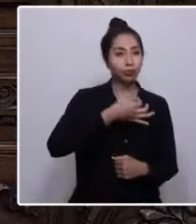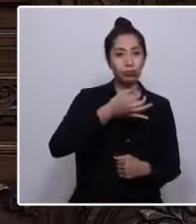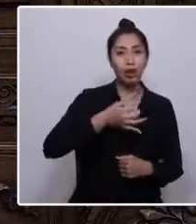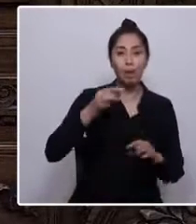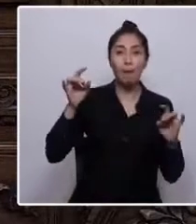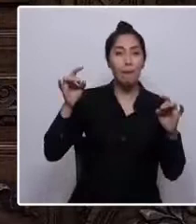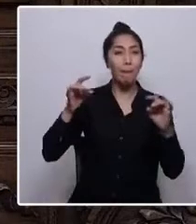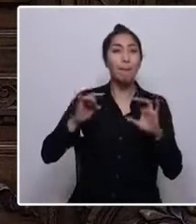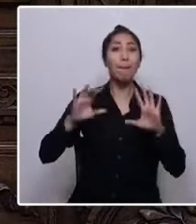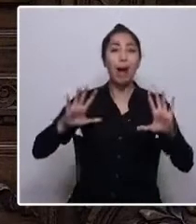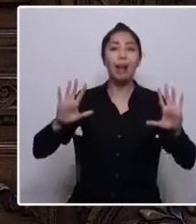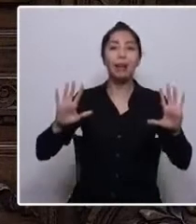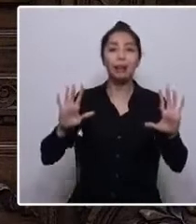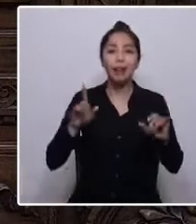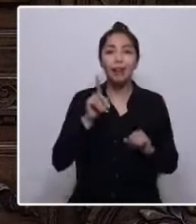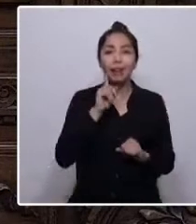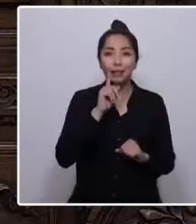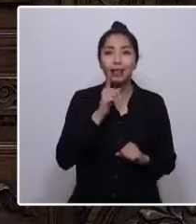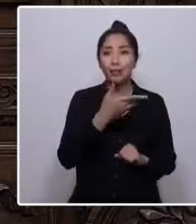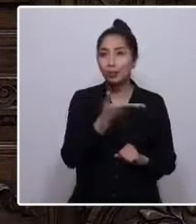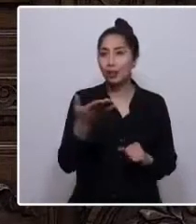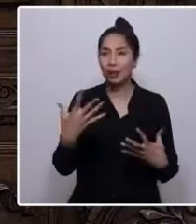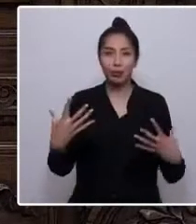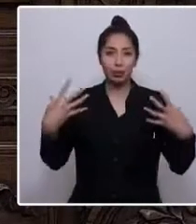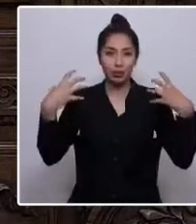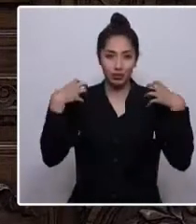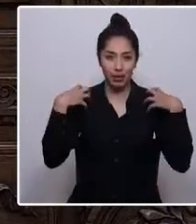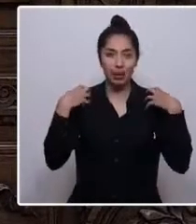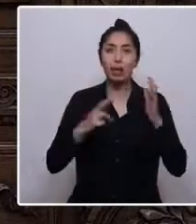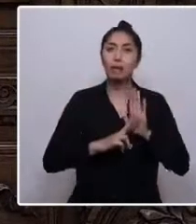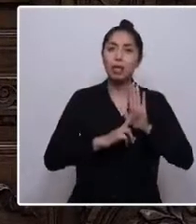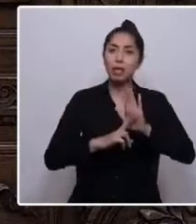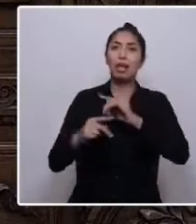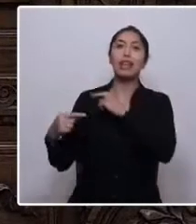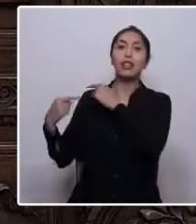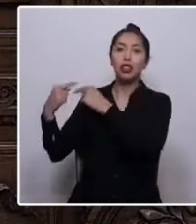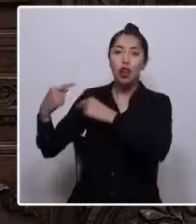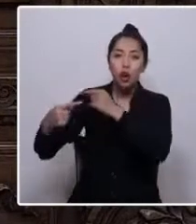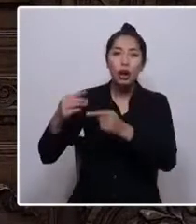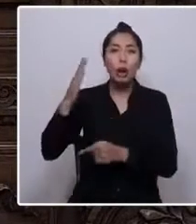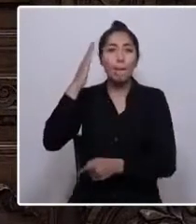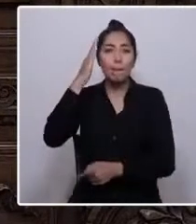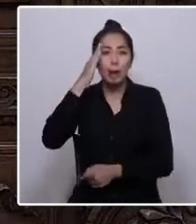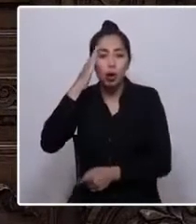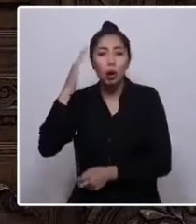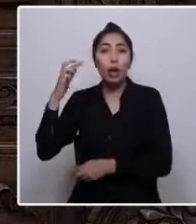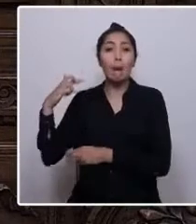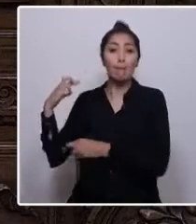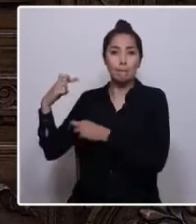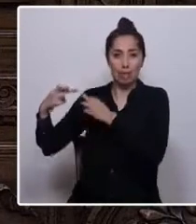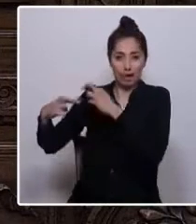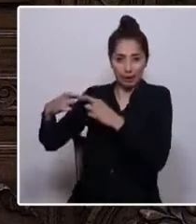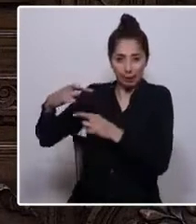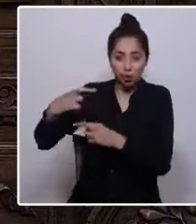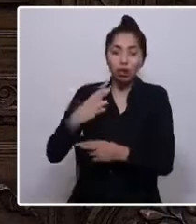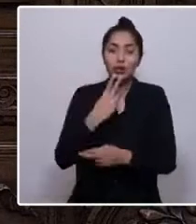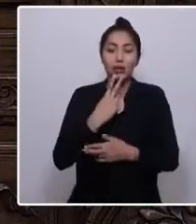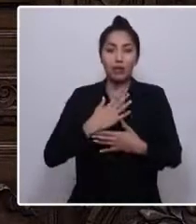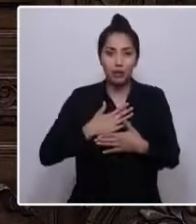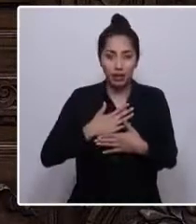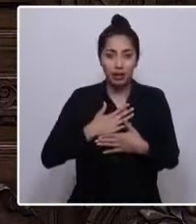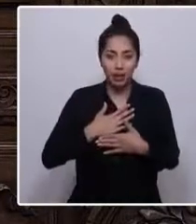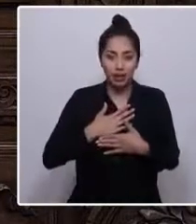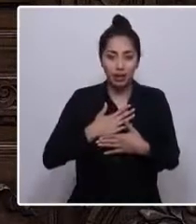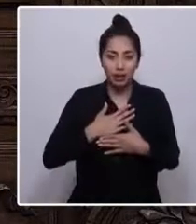en sus manos lo que representa la historia, la memoria, el patrimonio y el testimonio de la vida, desde